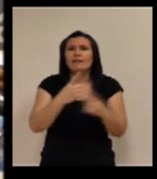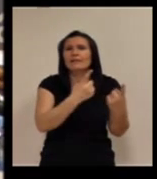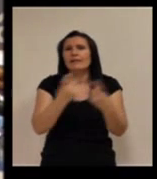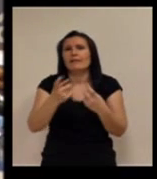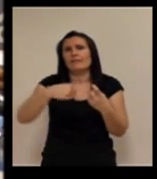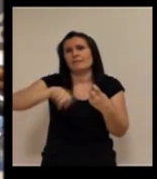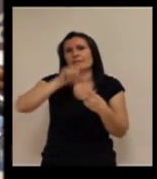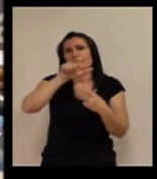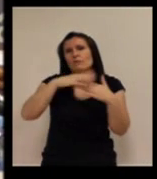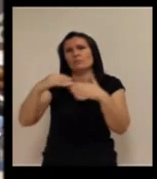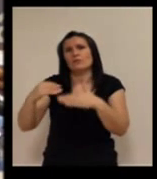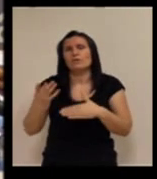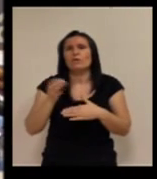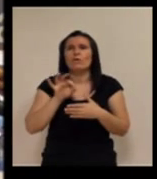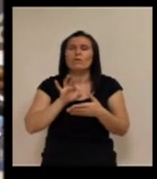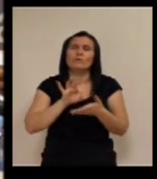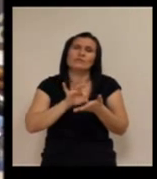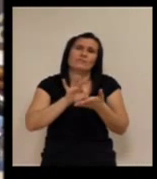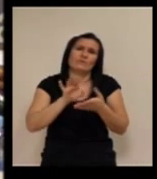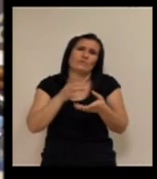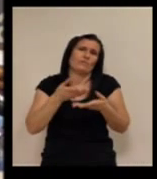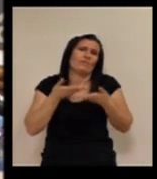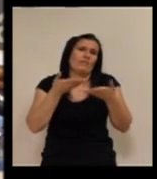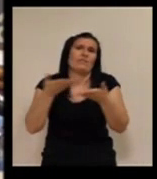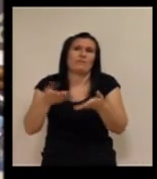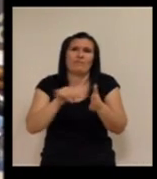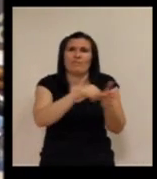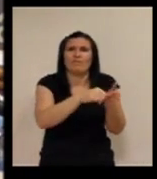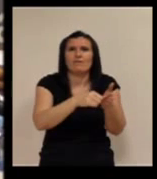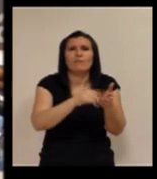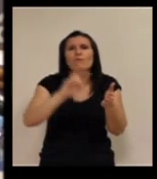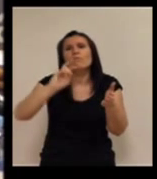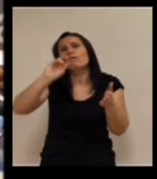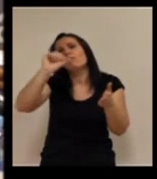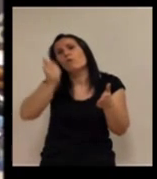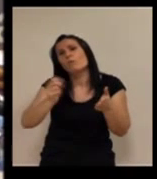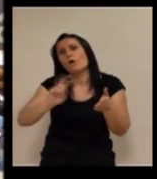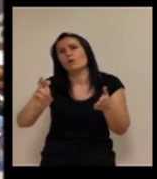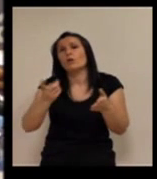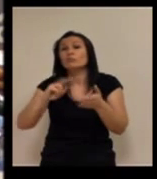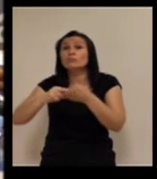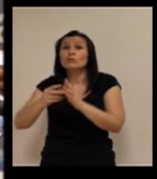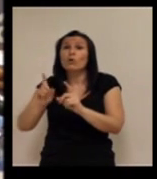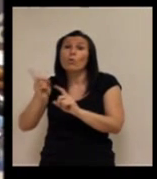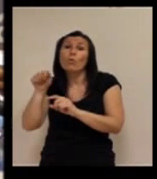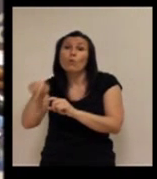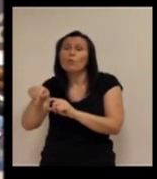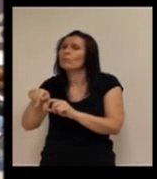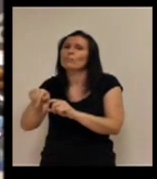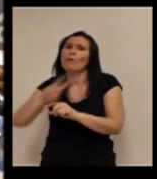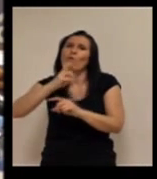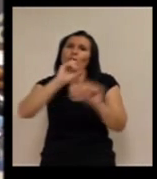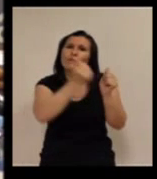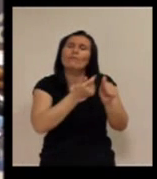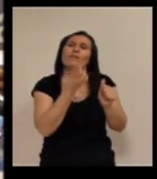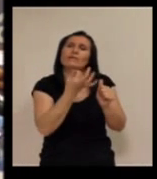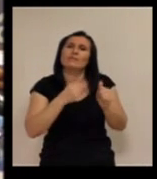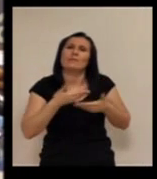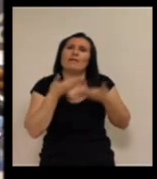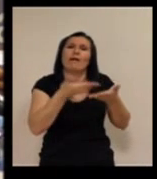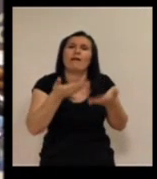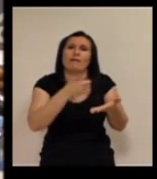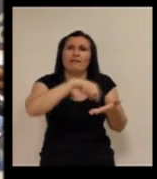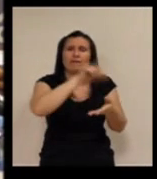necesidades o el acercamiento del servicio al usuario, pues mientras tanto de otras formas, ¿no? Que no siempre es la tecnología y que a veces, pues